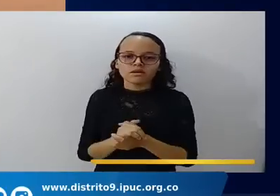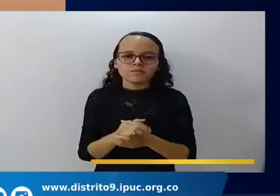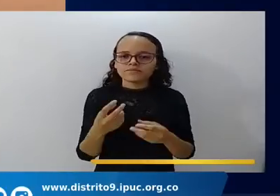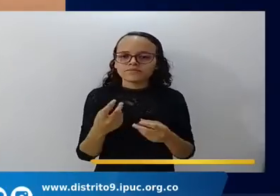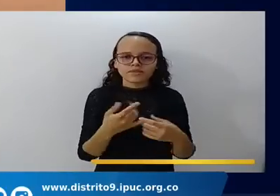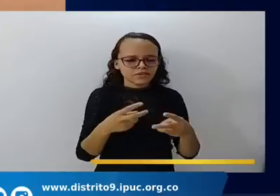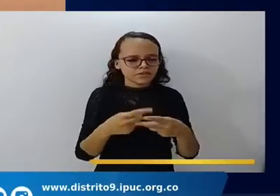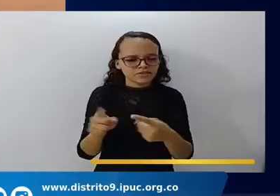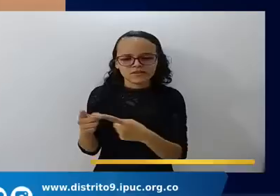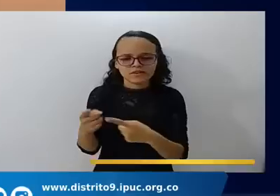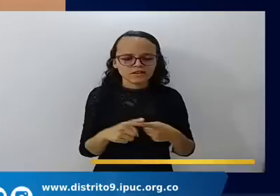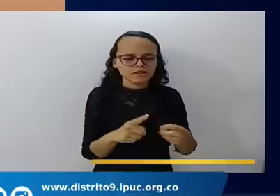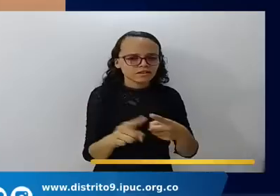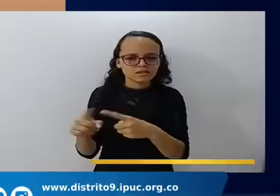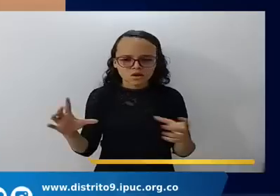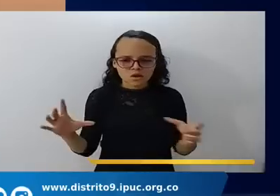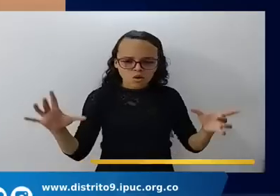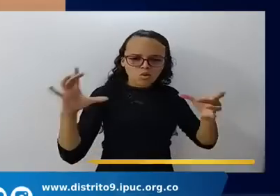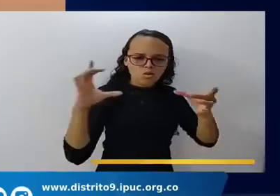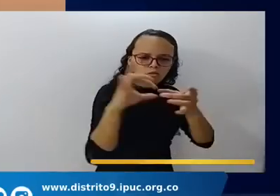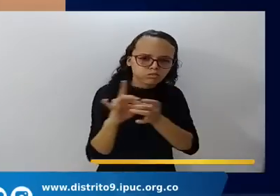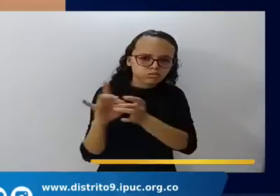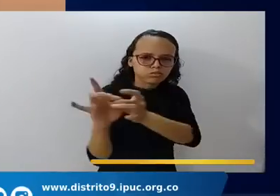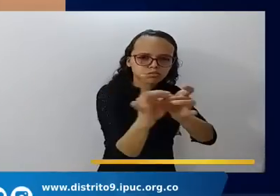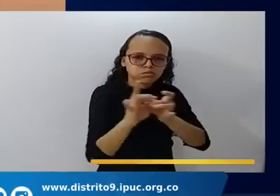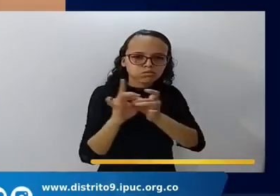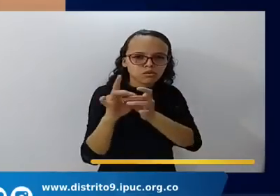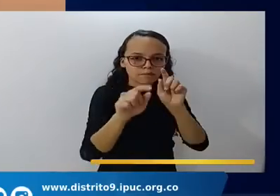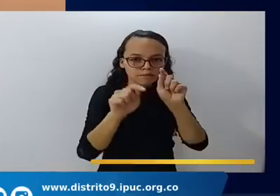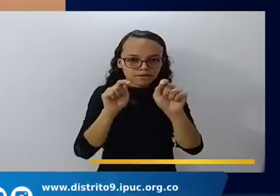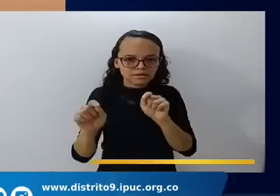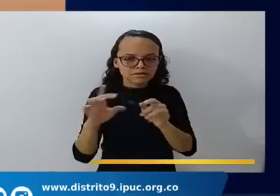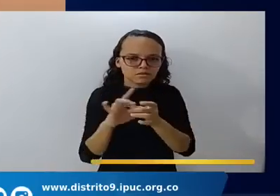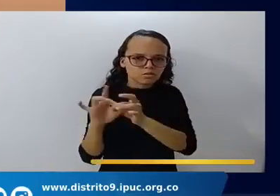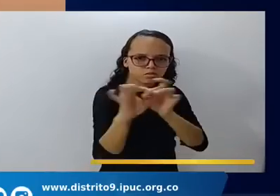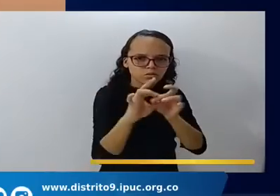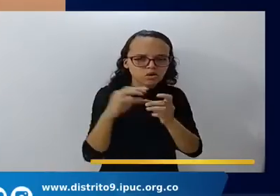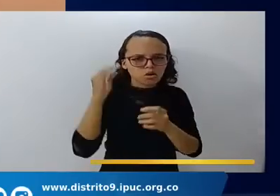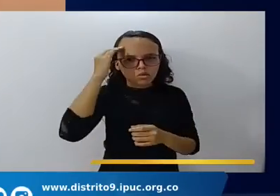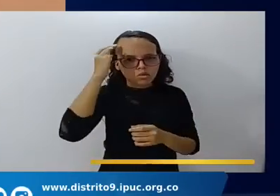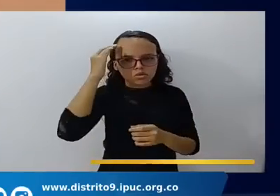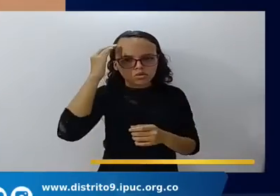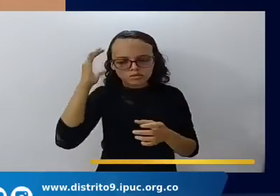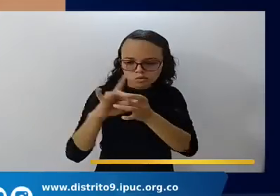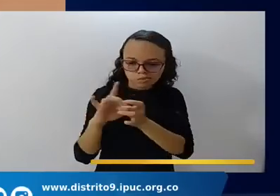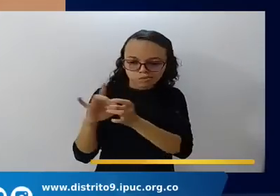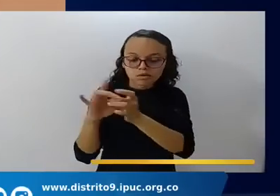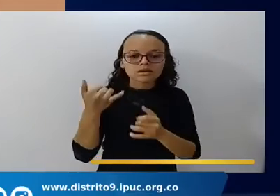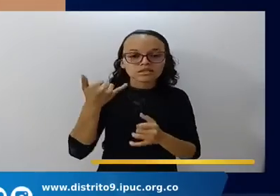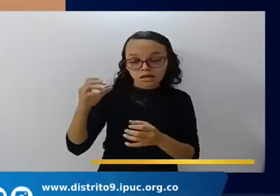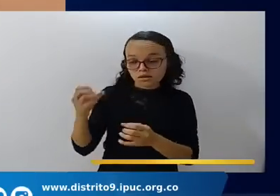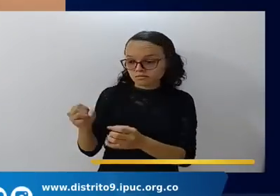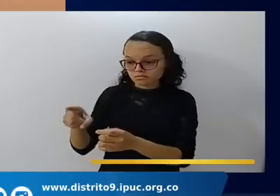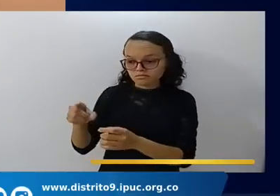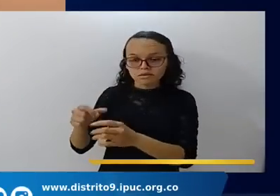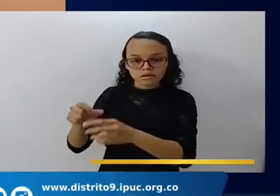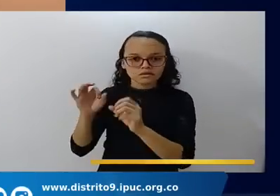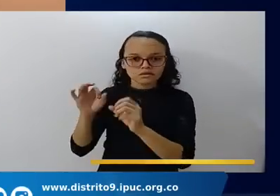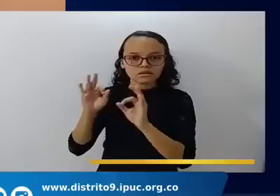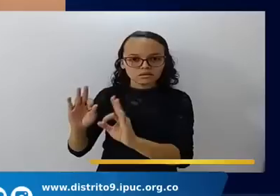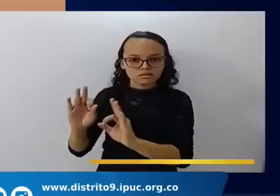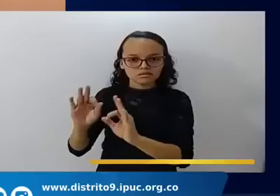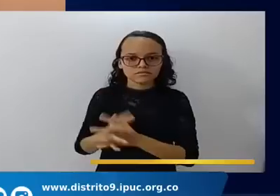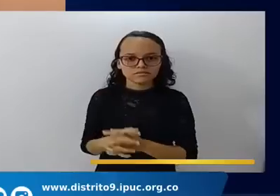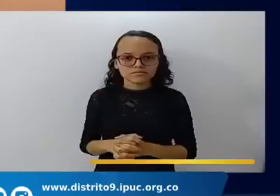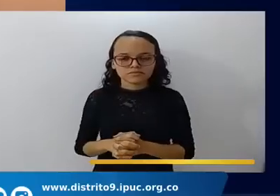Se han unido los recursos, sus conocimientos y ya lo tienen listo. Si el